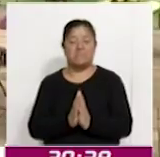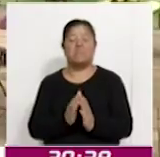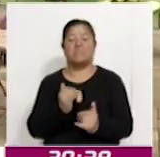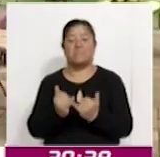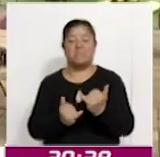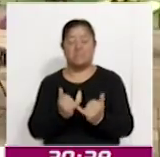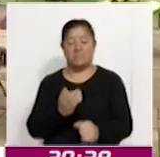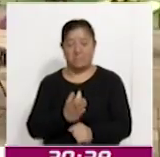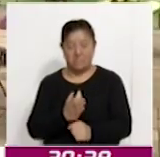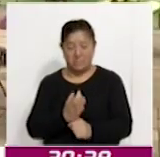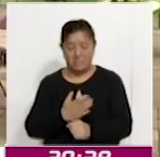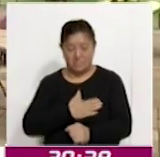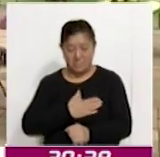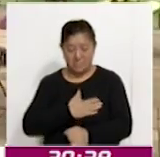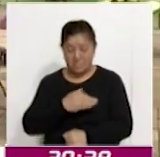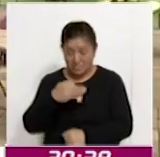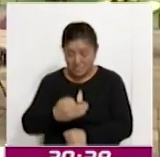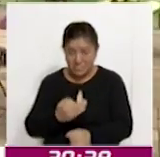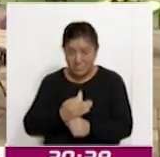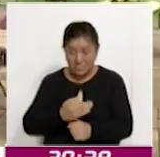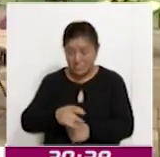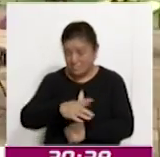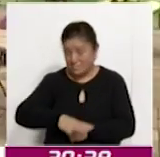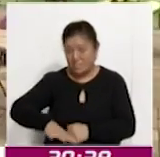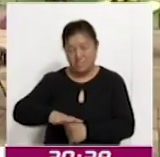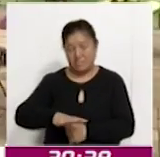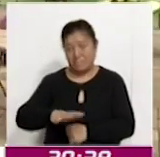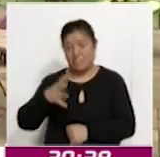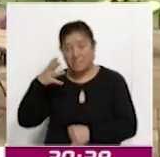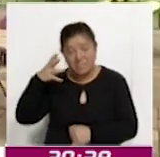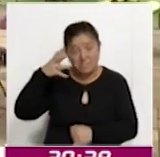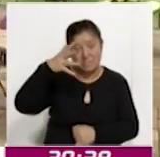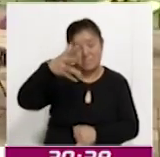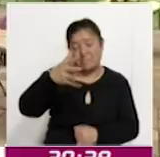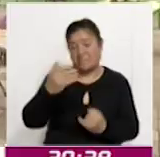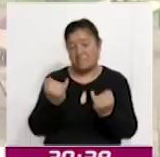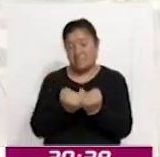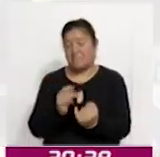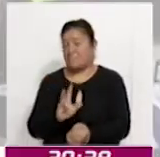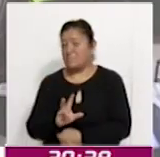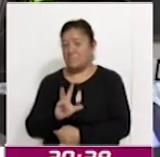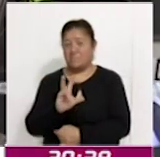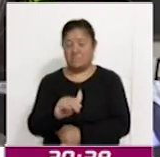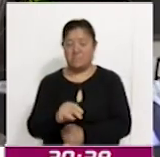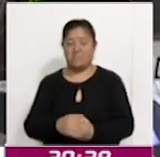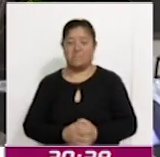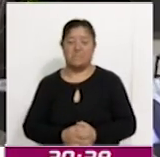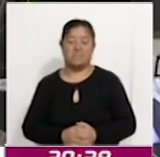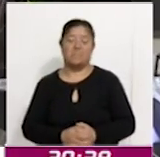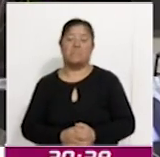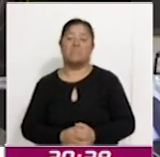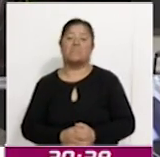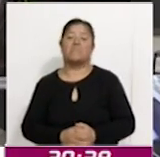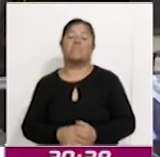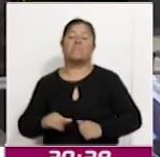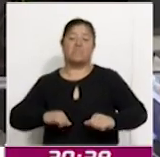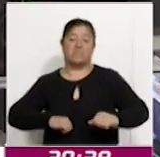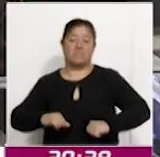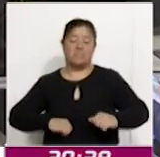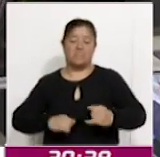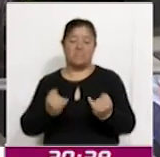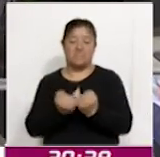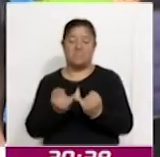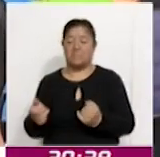presente y por supuesto con nuestro futuro, porque nosotros estamos impulsando nuestro llamado a la acción. Además, se realizaron actividades como un panel